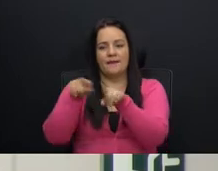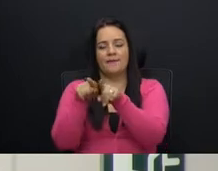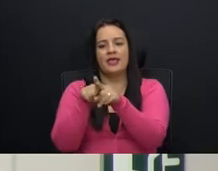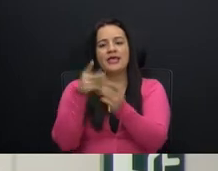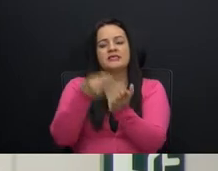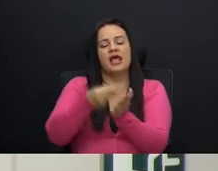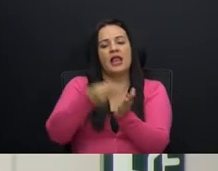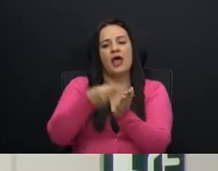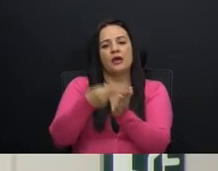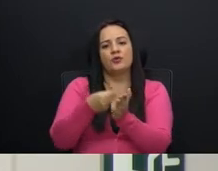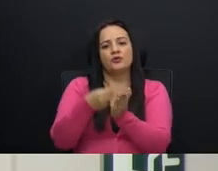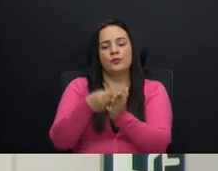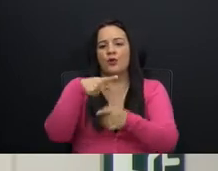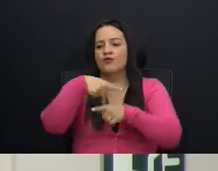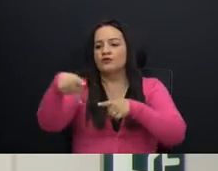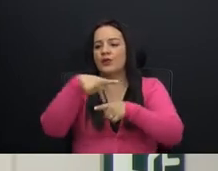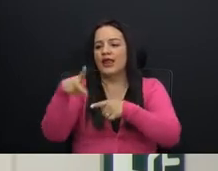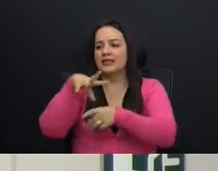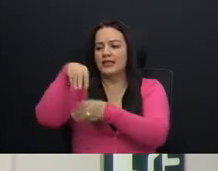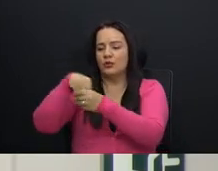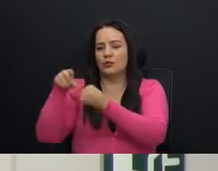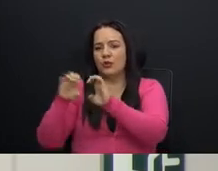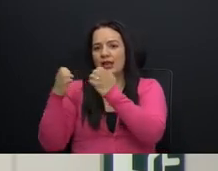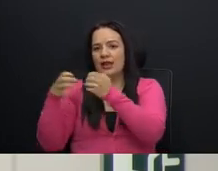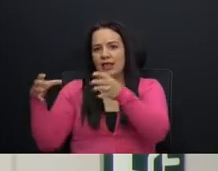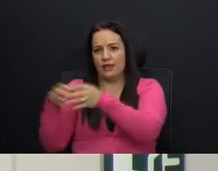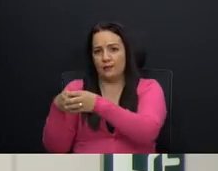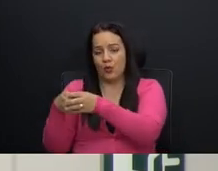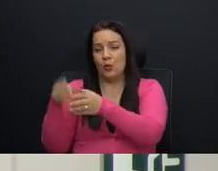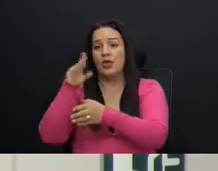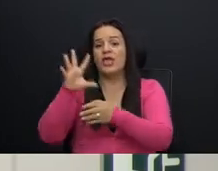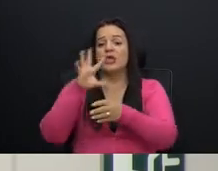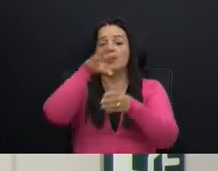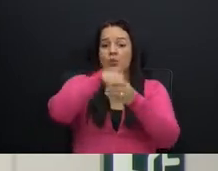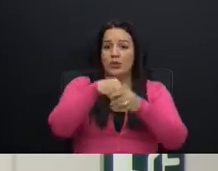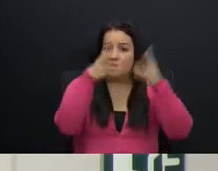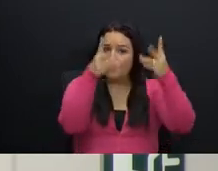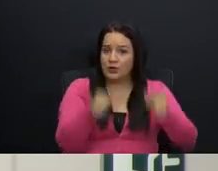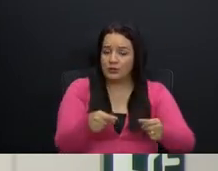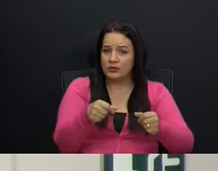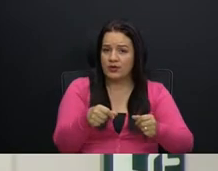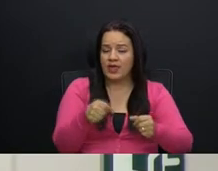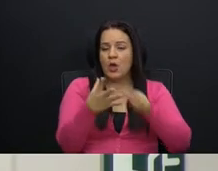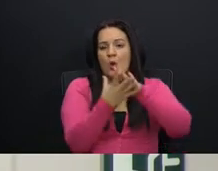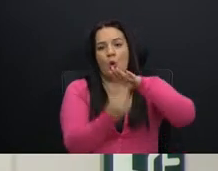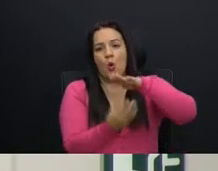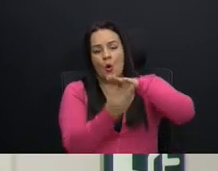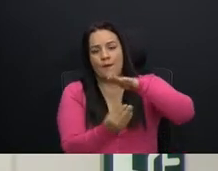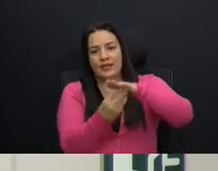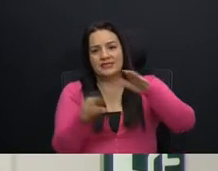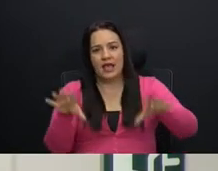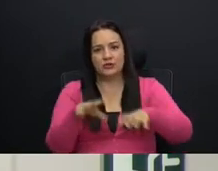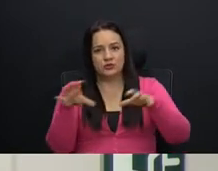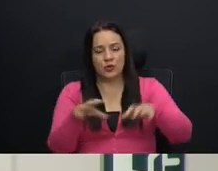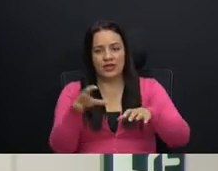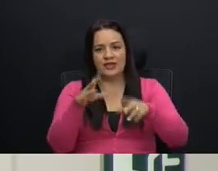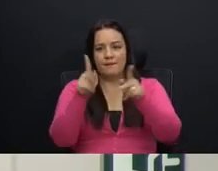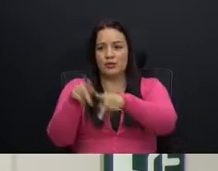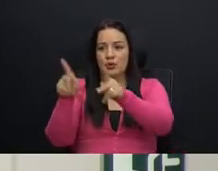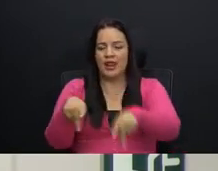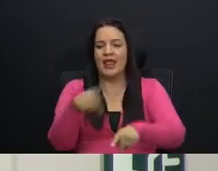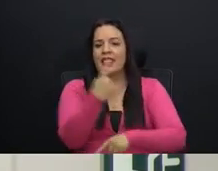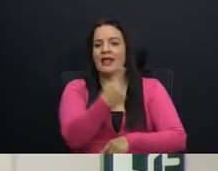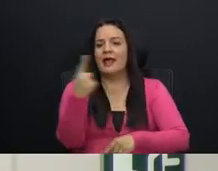pertenecientes a esta unidad? Estaban incluidos en el presupuesto copias de las acciones de personal de cada uno de los